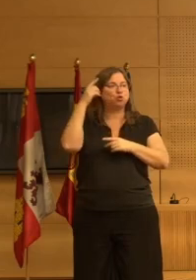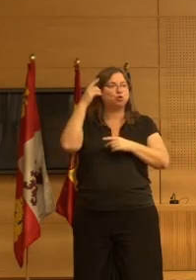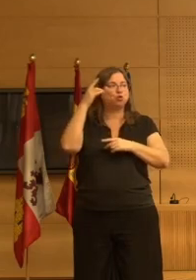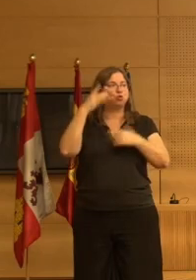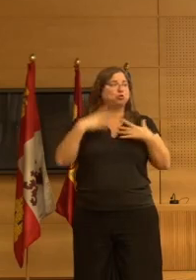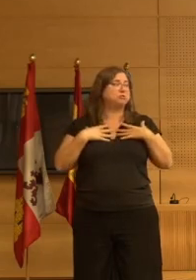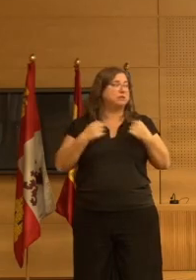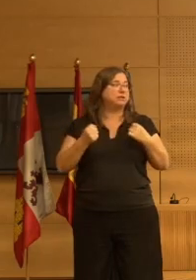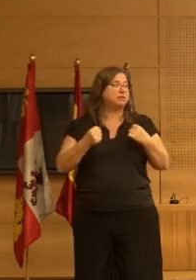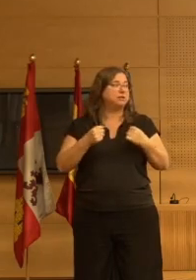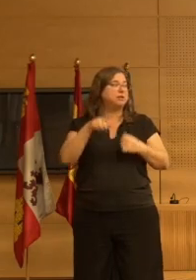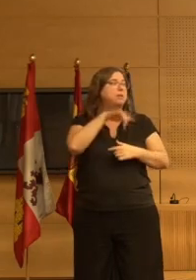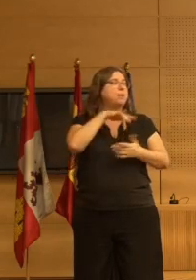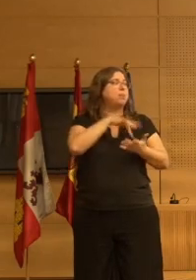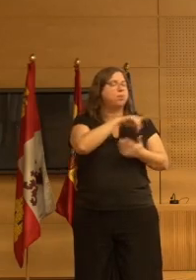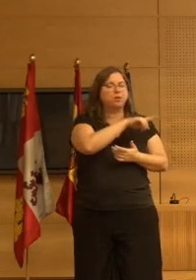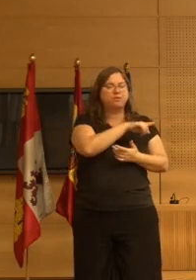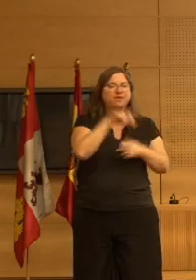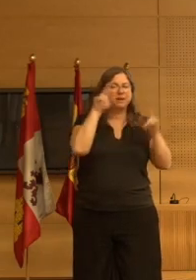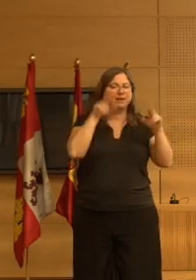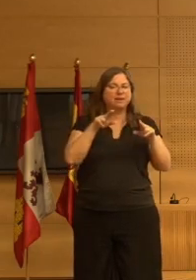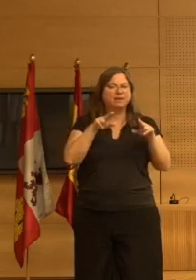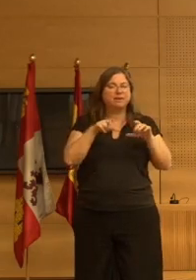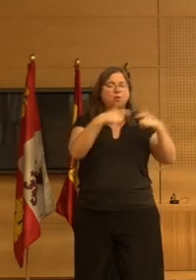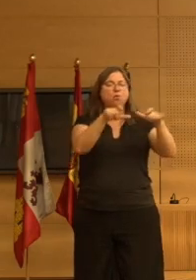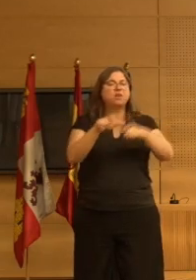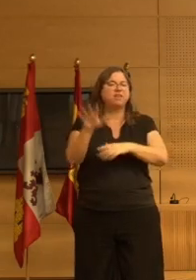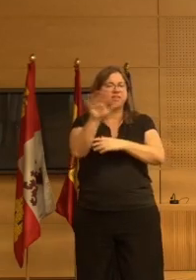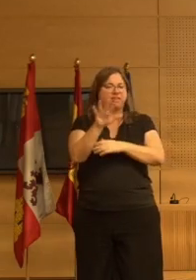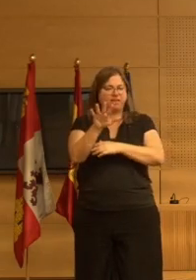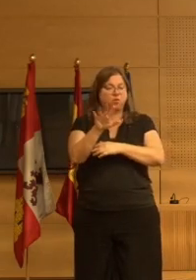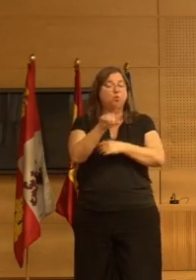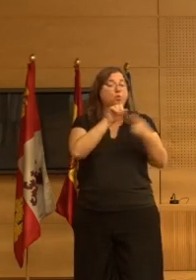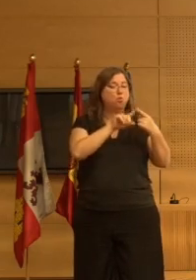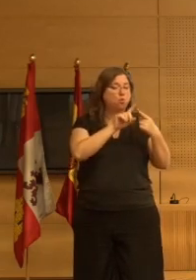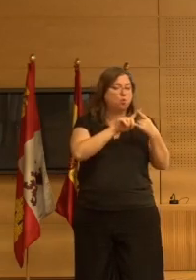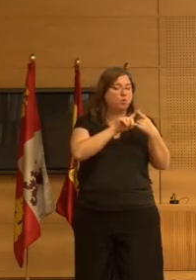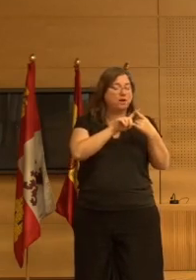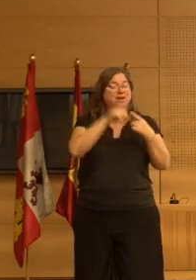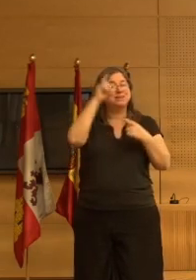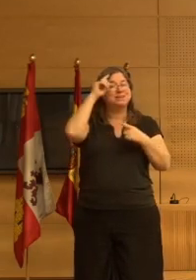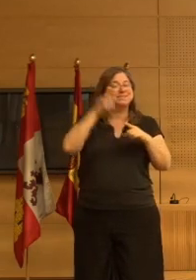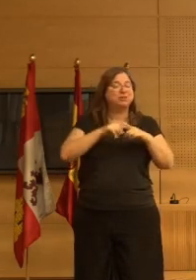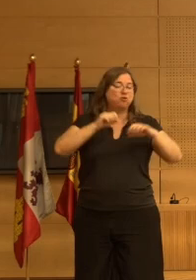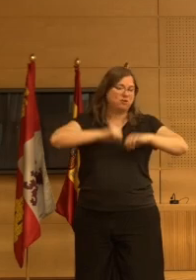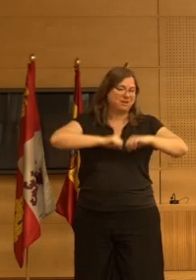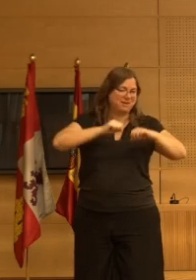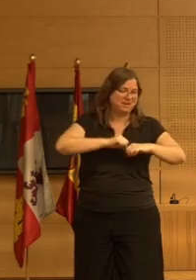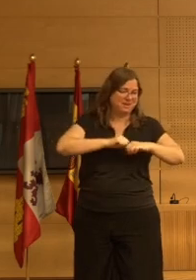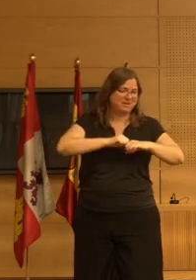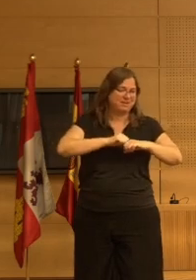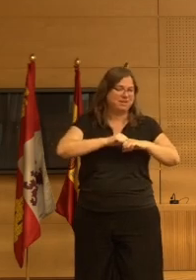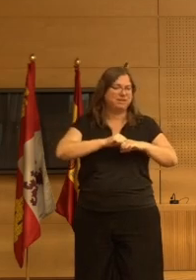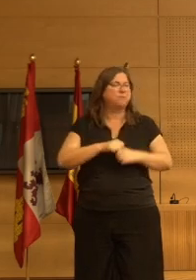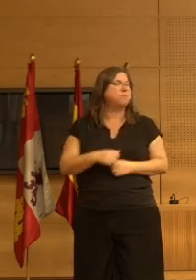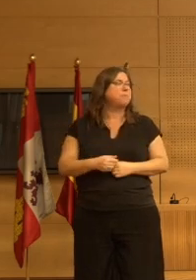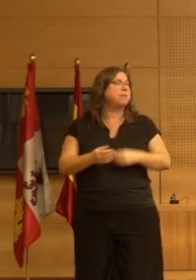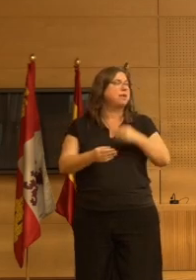residencia bastante grande tiene 5 unidades y una de ellas es psicogeriatría donde nos llegan pacientes